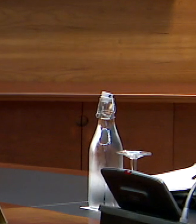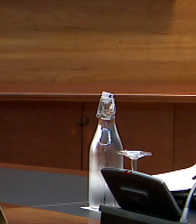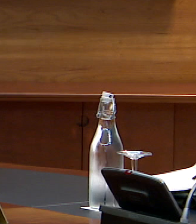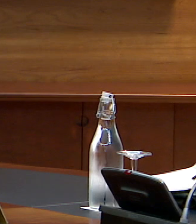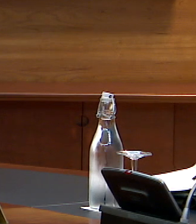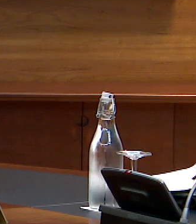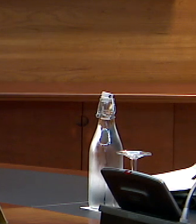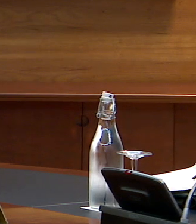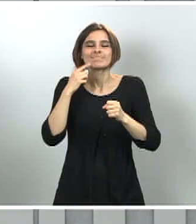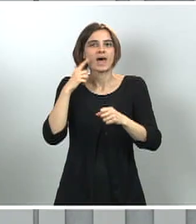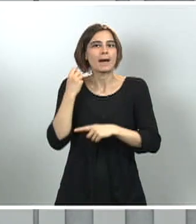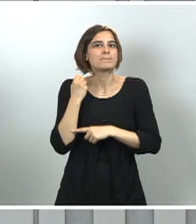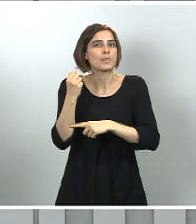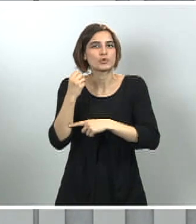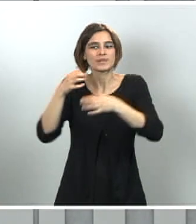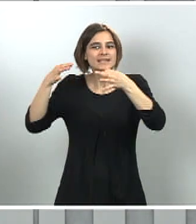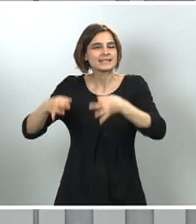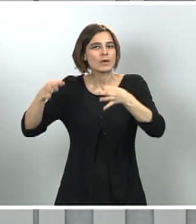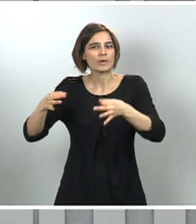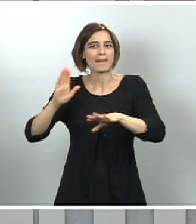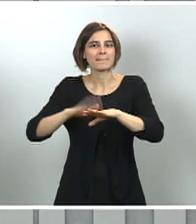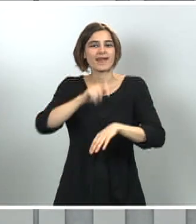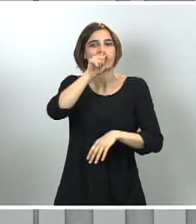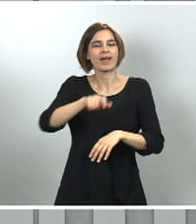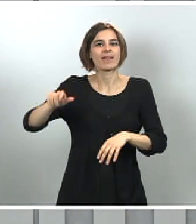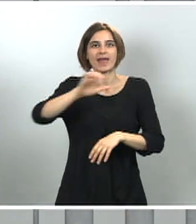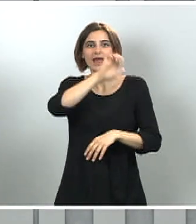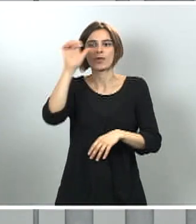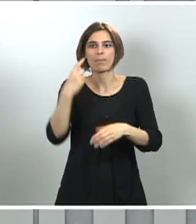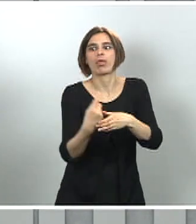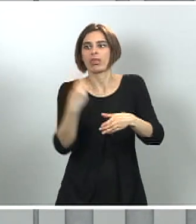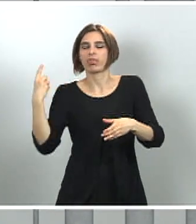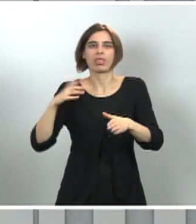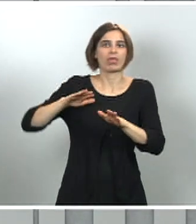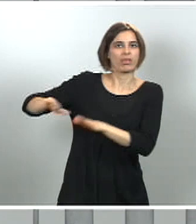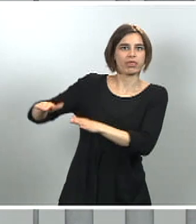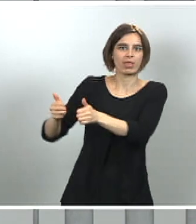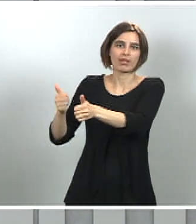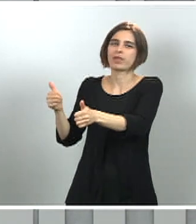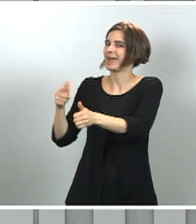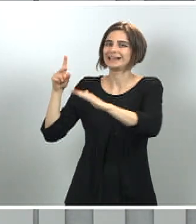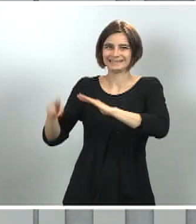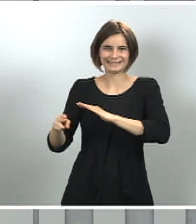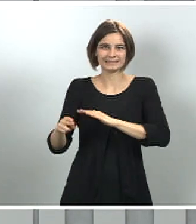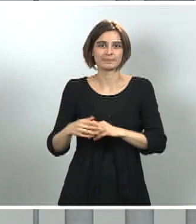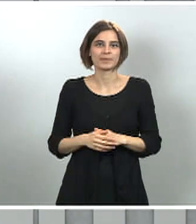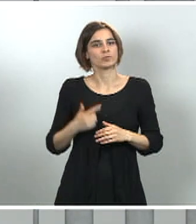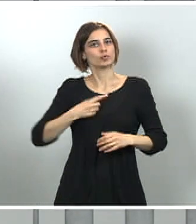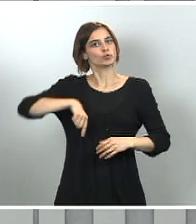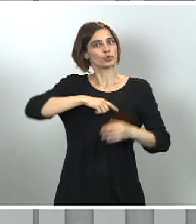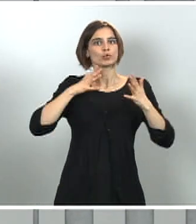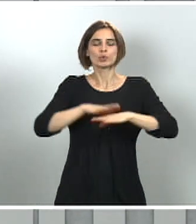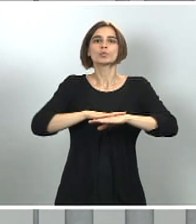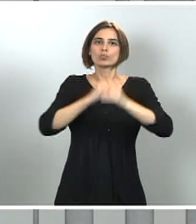necesitamos alianza. Como saben, el presidente Sánchez, en nombre de España, ha defendido siempre y desde el primer momento